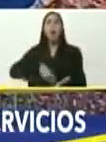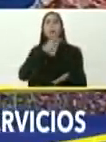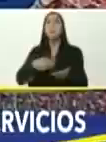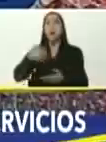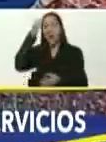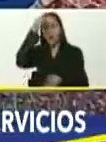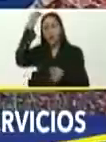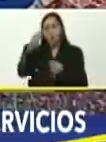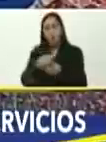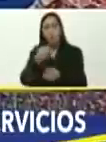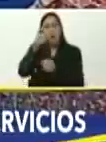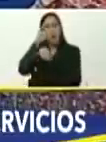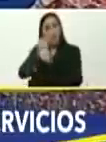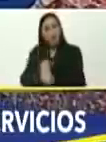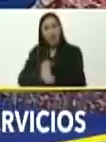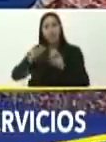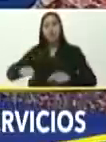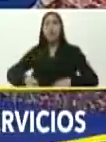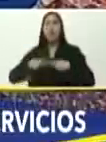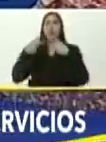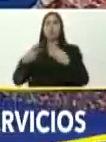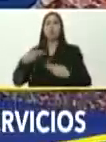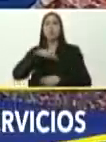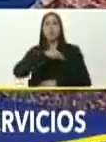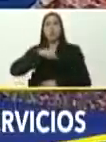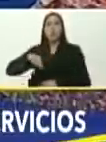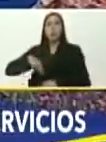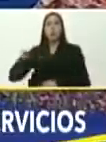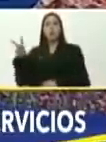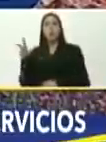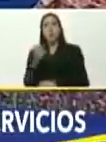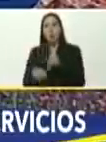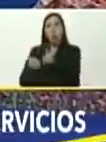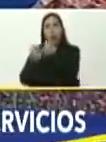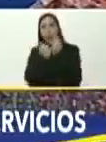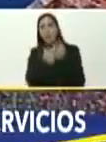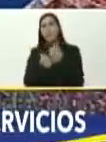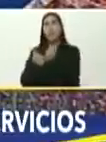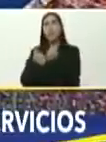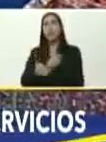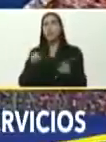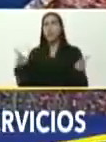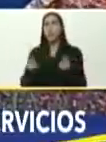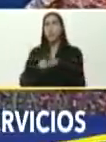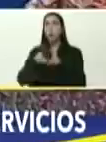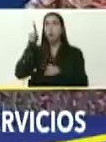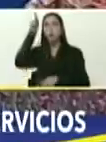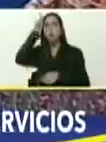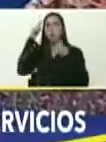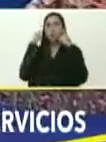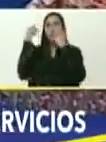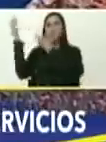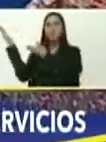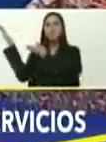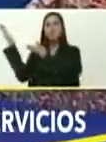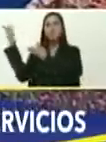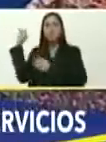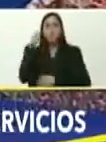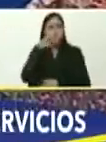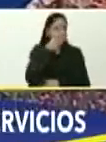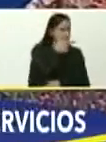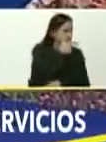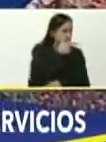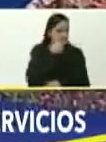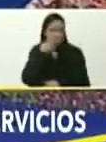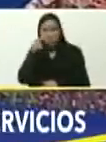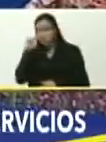esperanza renovada, nuestra amada Venezuela, así, estoy como el indio. Así, viendo